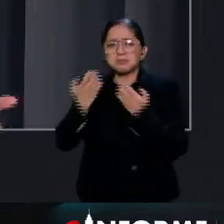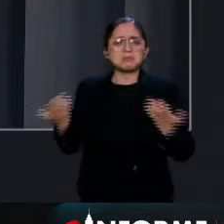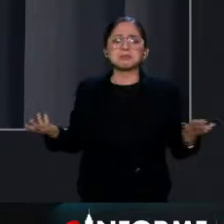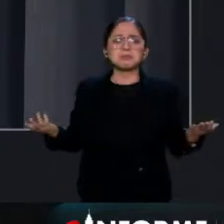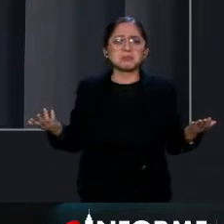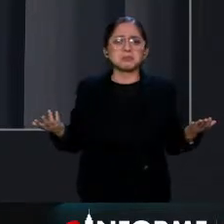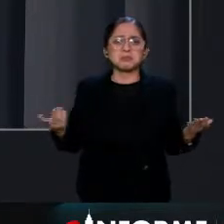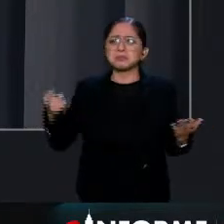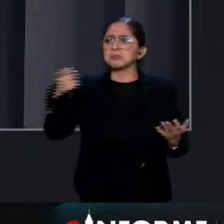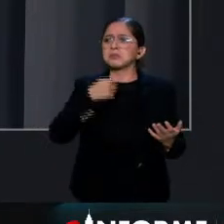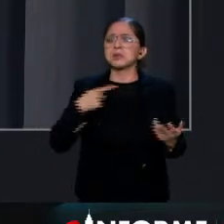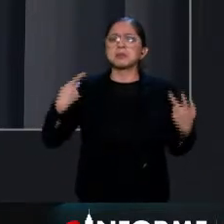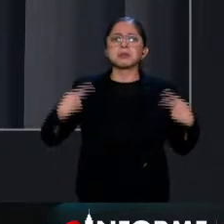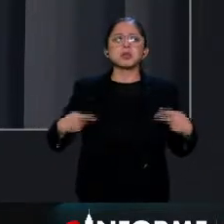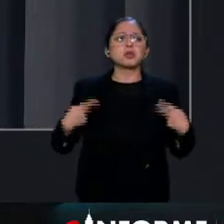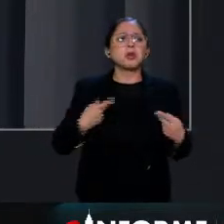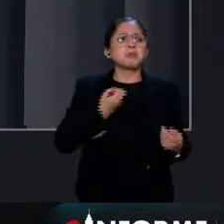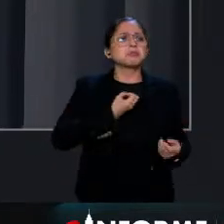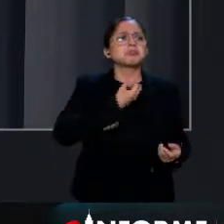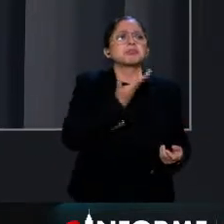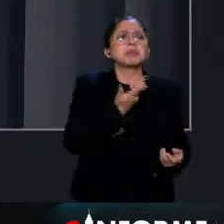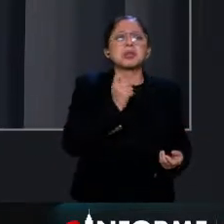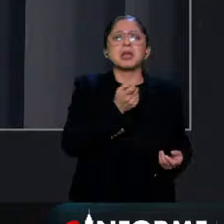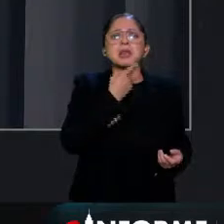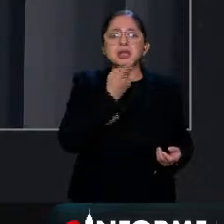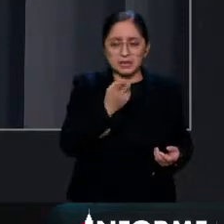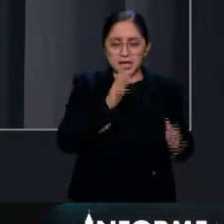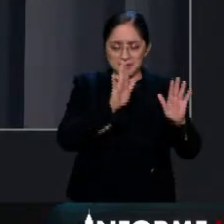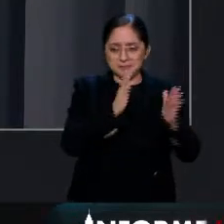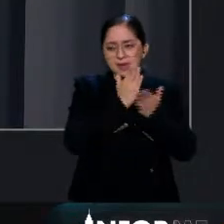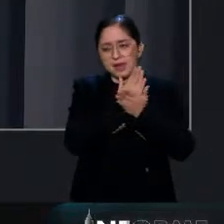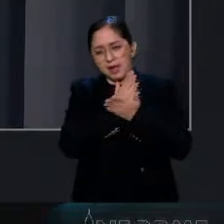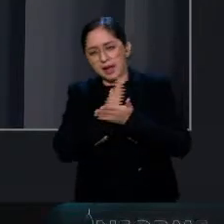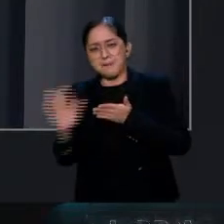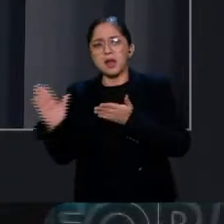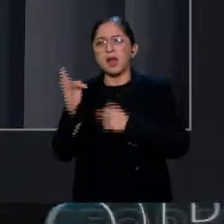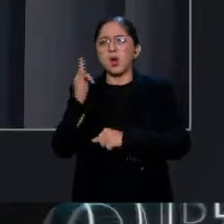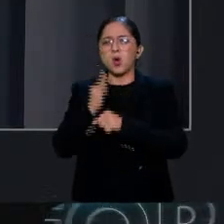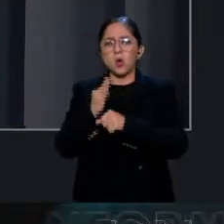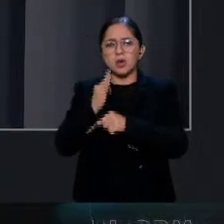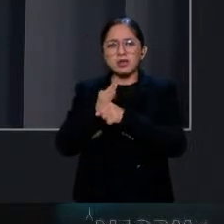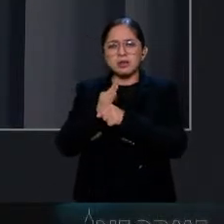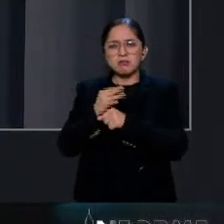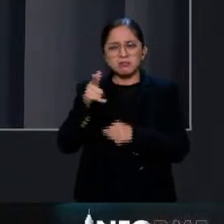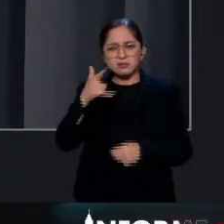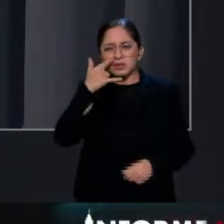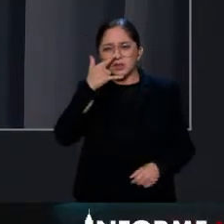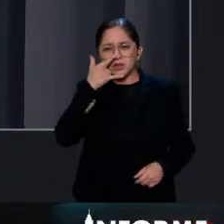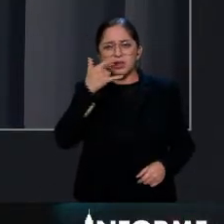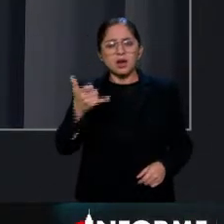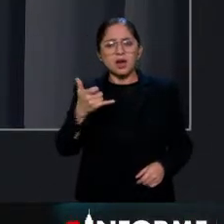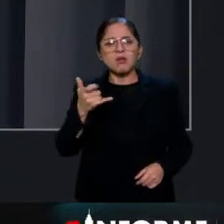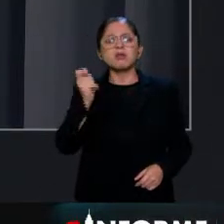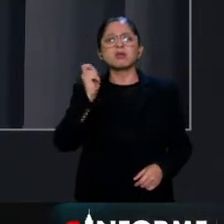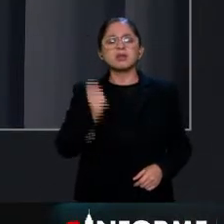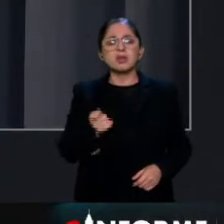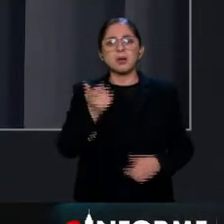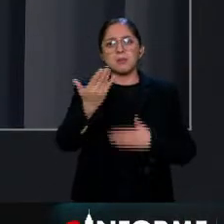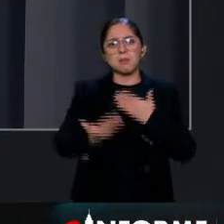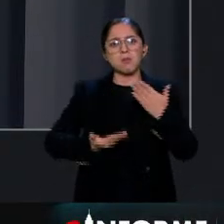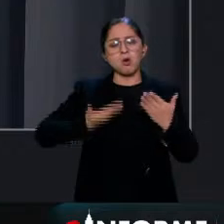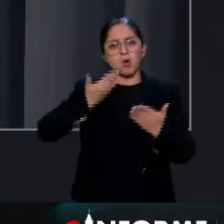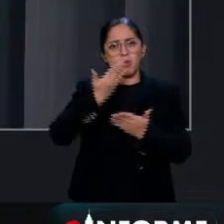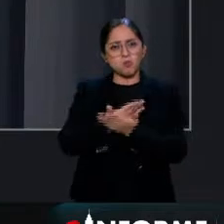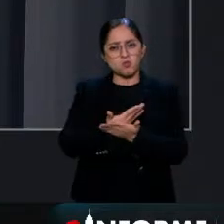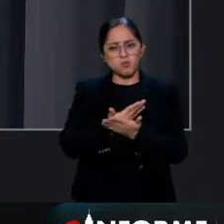pues pues qué van a decir pero más allá de estas figuras o sea si vemos y llama la atención en función de lo que es la propuesta